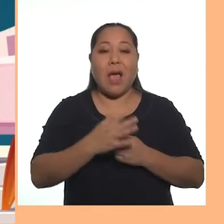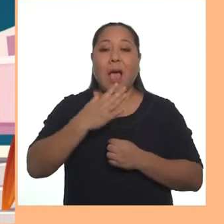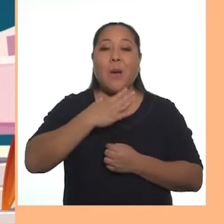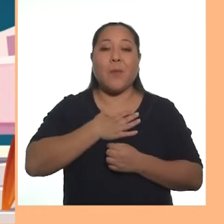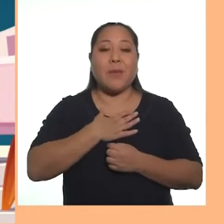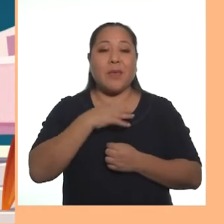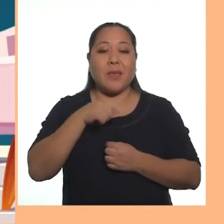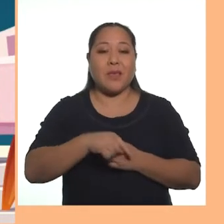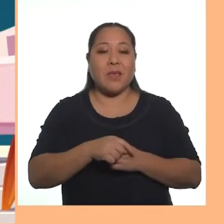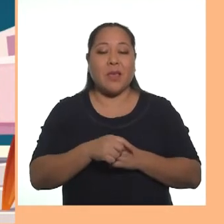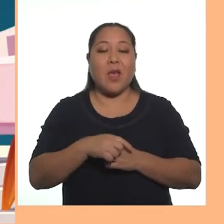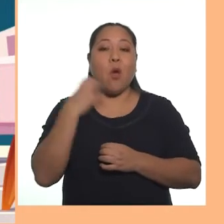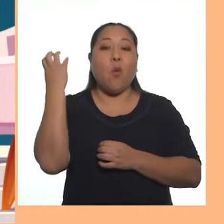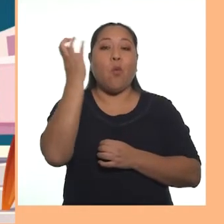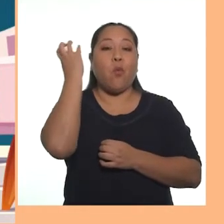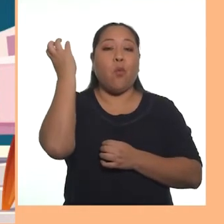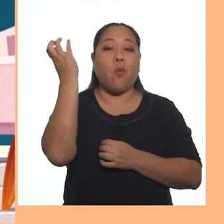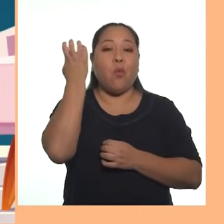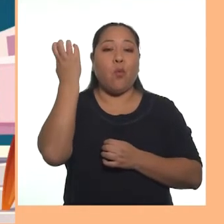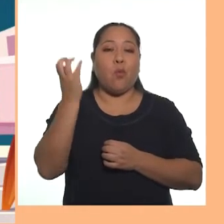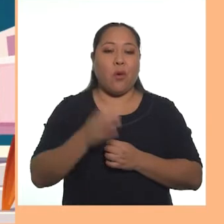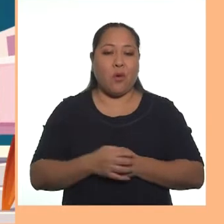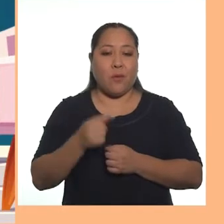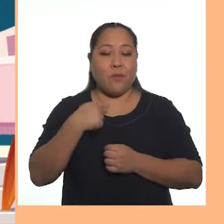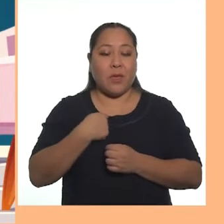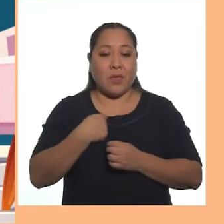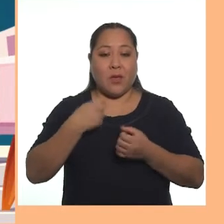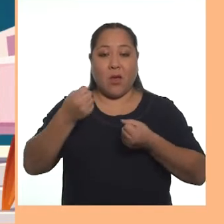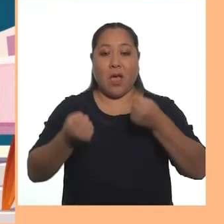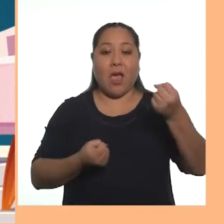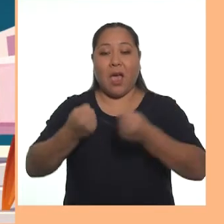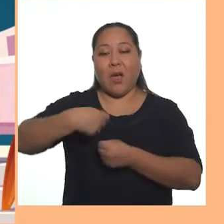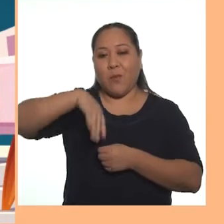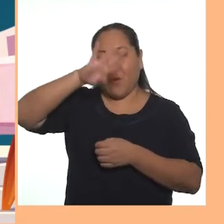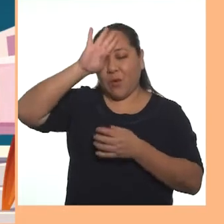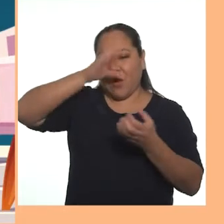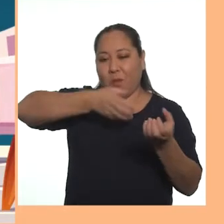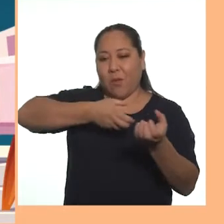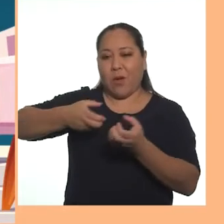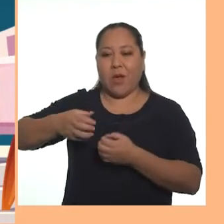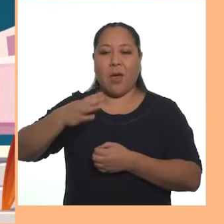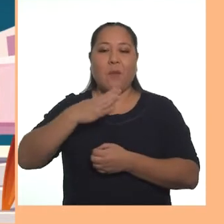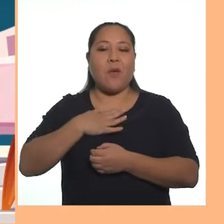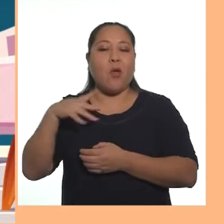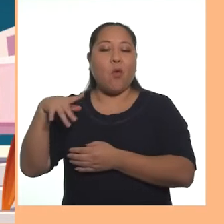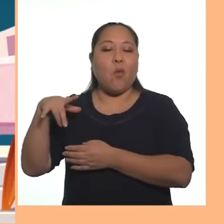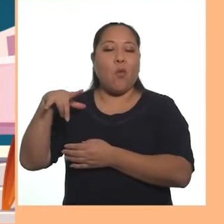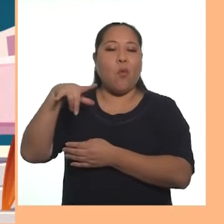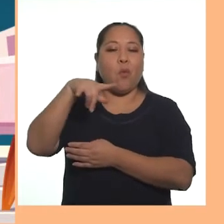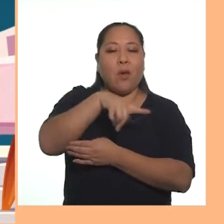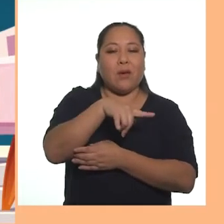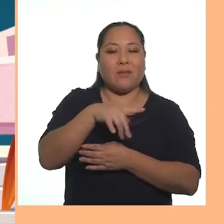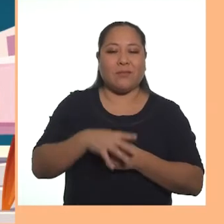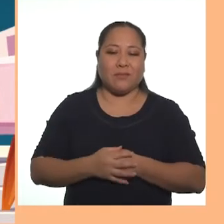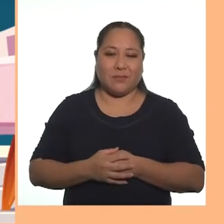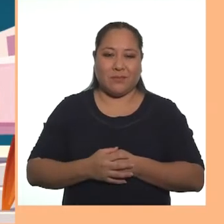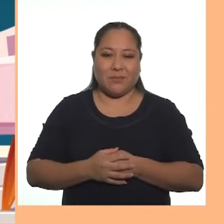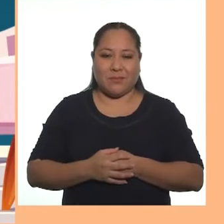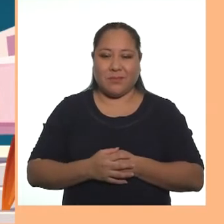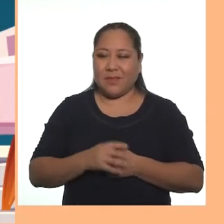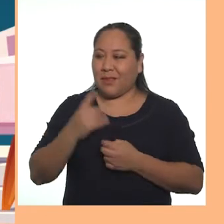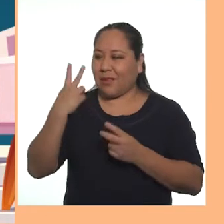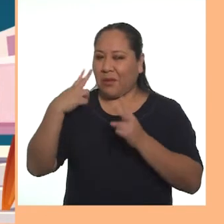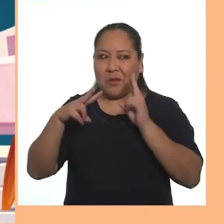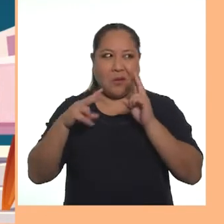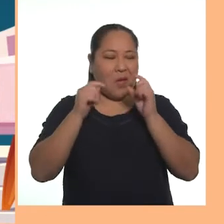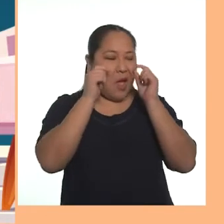1 a mí una ambulancia a mí un camión de bomberos a mí un avión